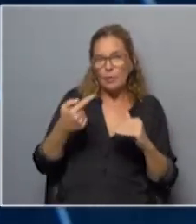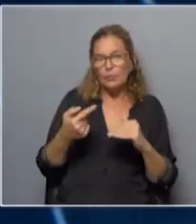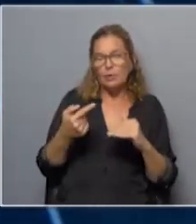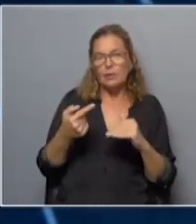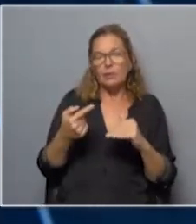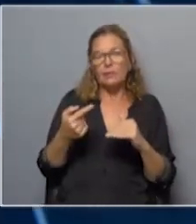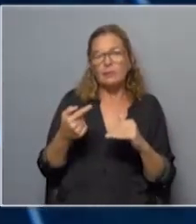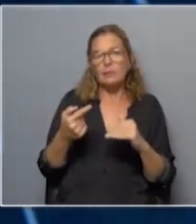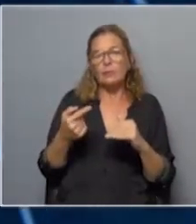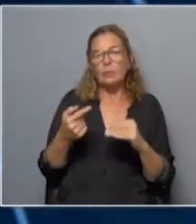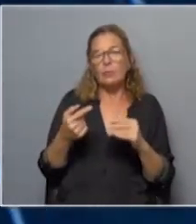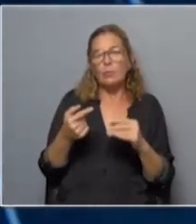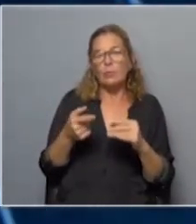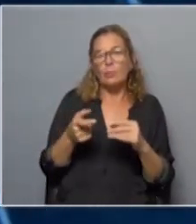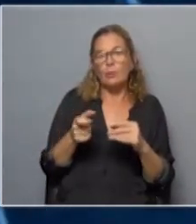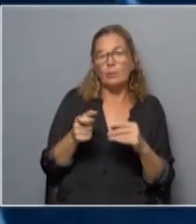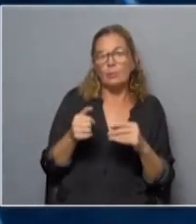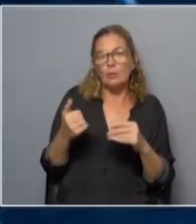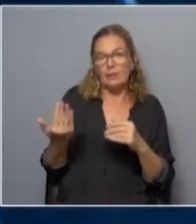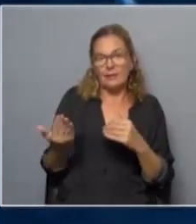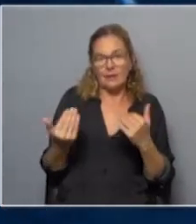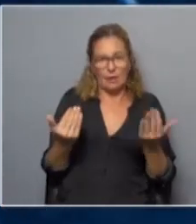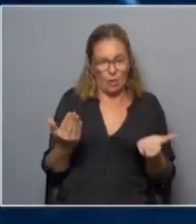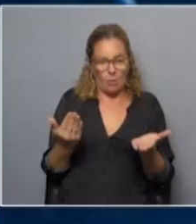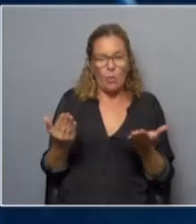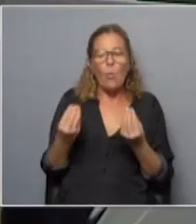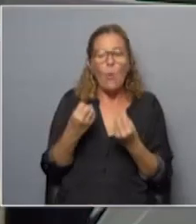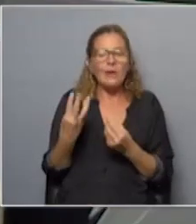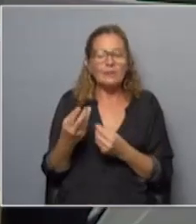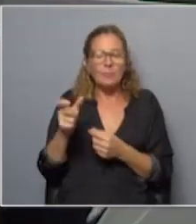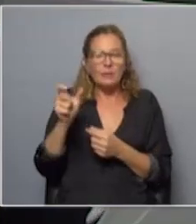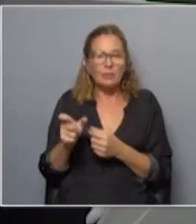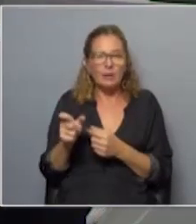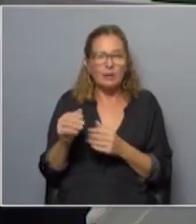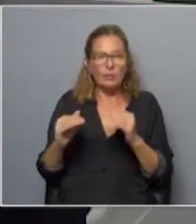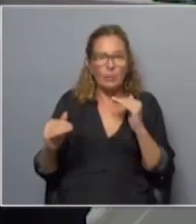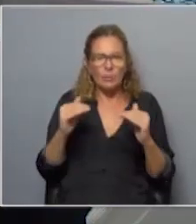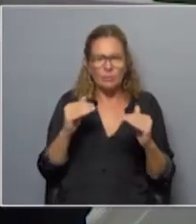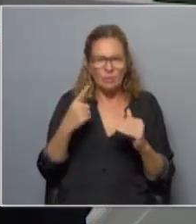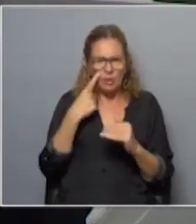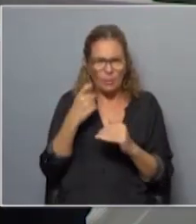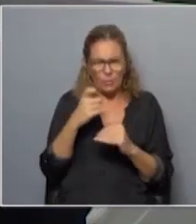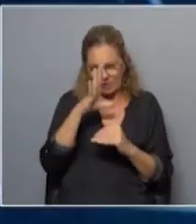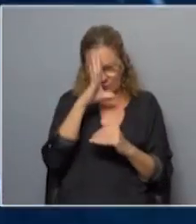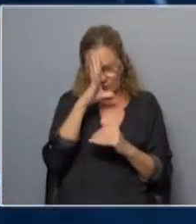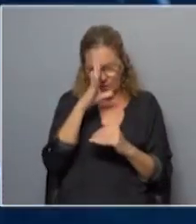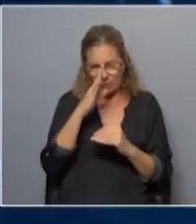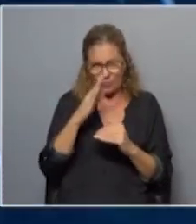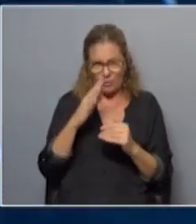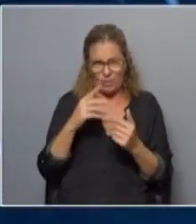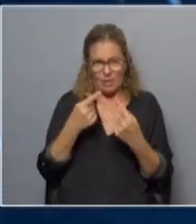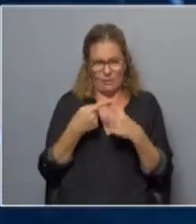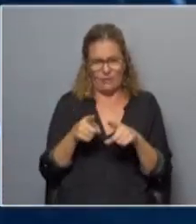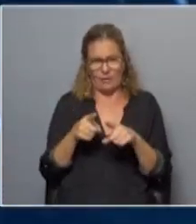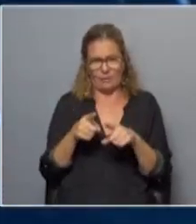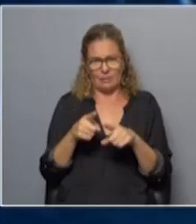que es tanta cantidad de actores a favor del sí como actores a favor del no entonces nos dio ese desequilibrio muy notorio en febrero que contrasta con el